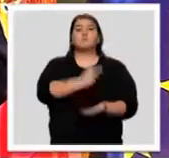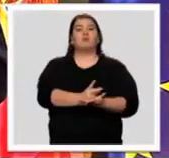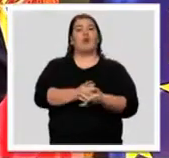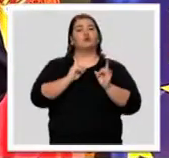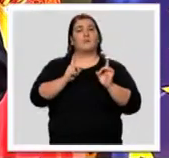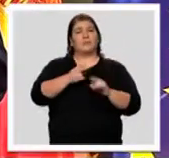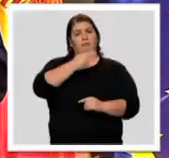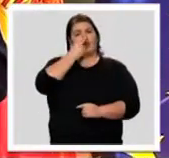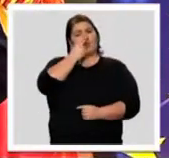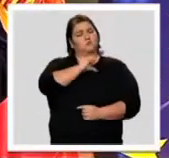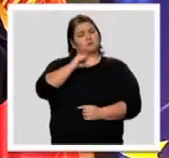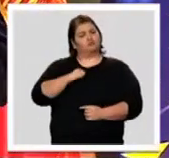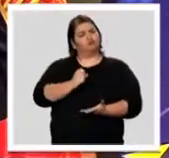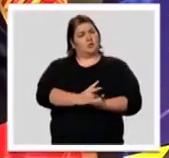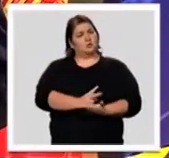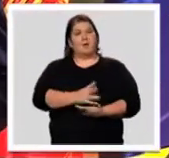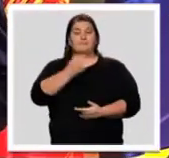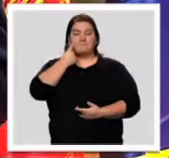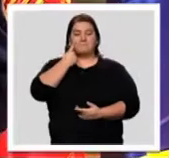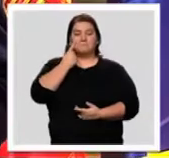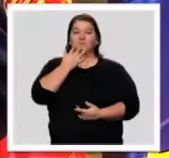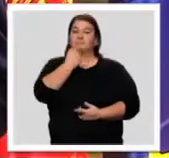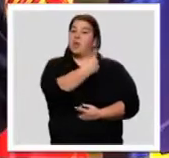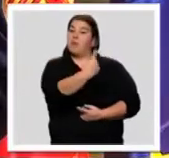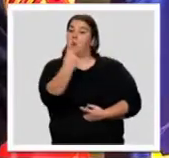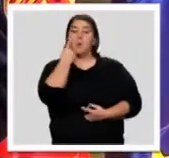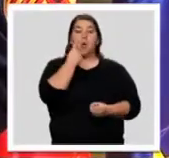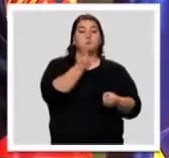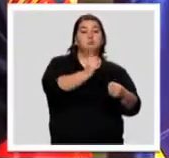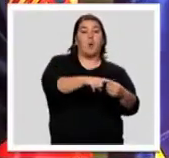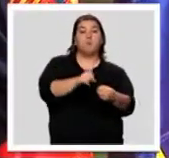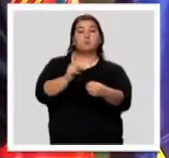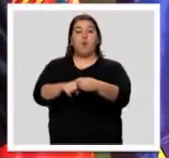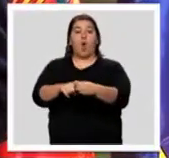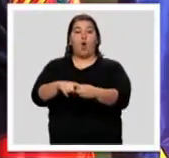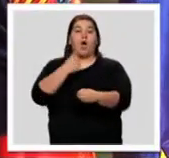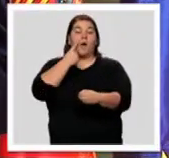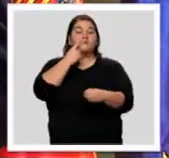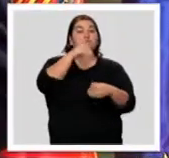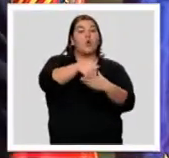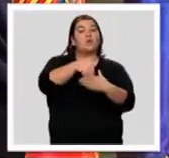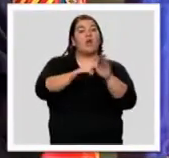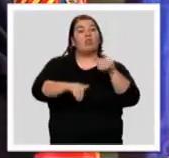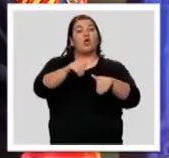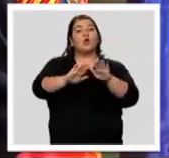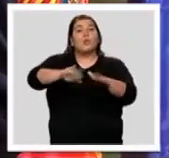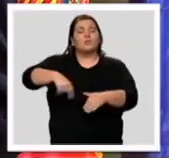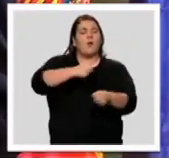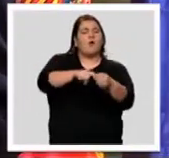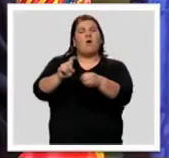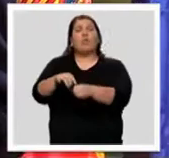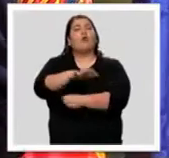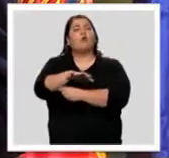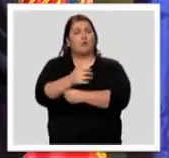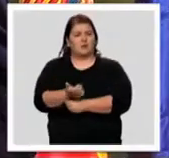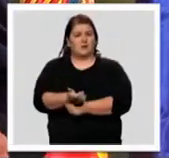intereses. Lo apostamos todo a identificarnos los unos a los otros por quien habíamos votado en las últimas elecciones.